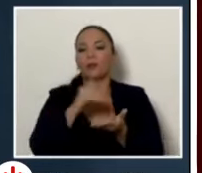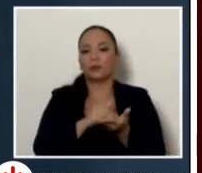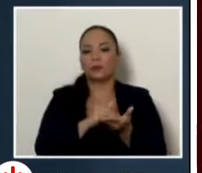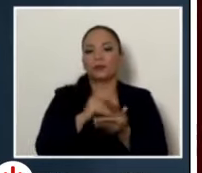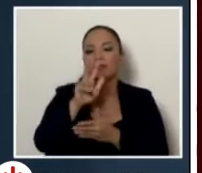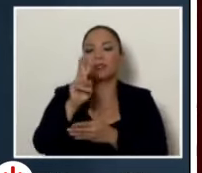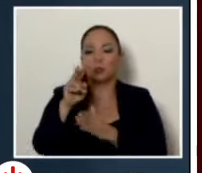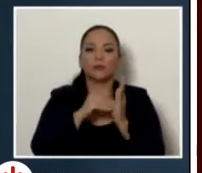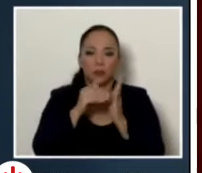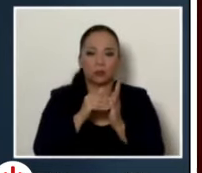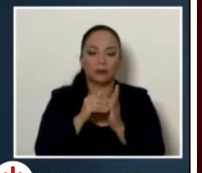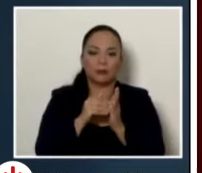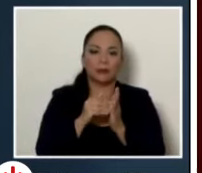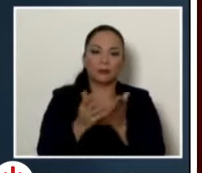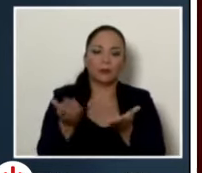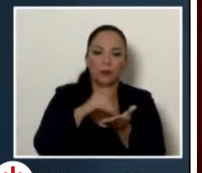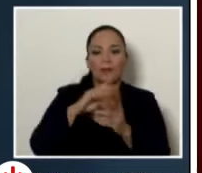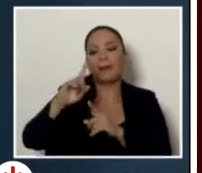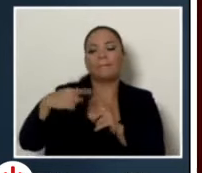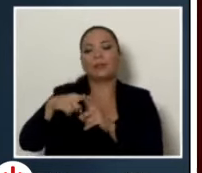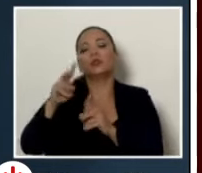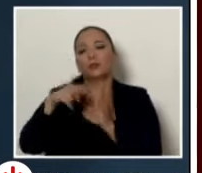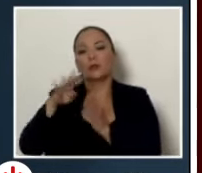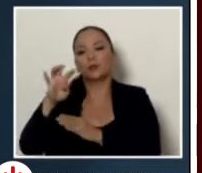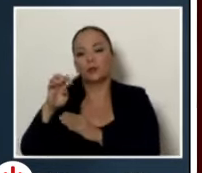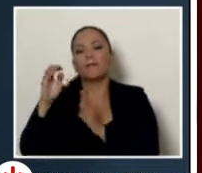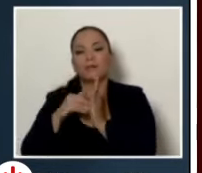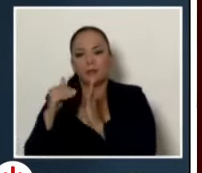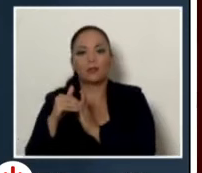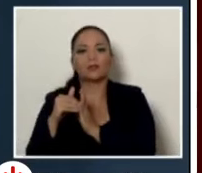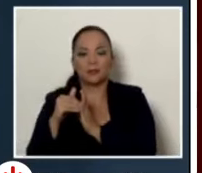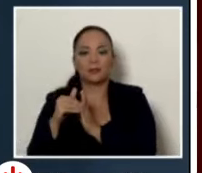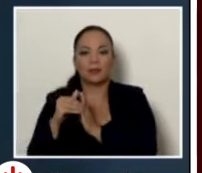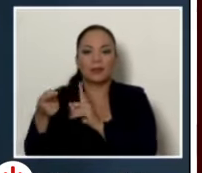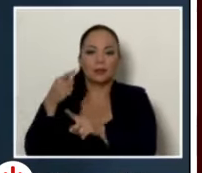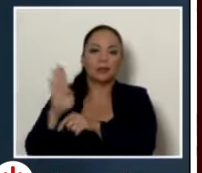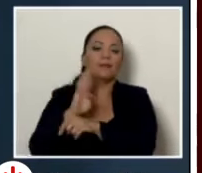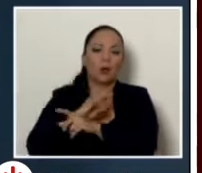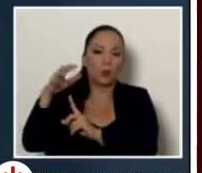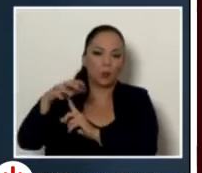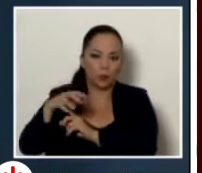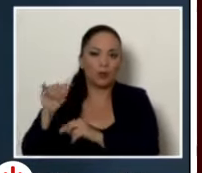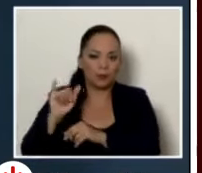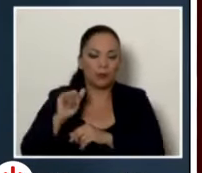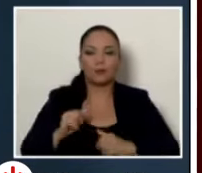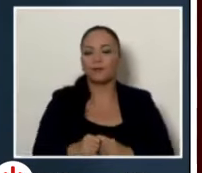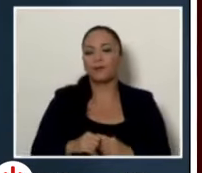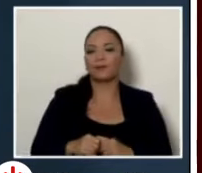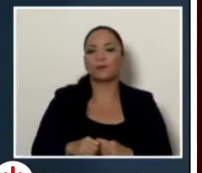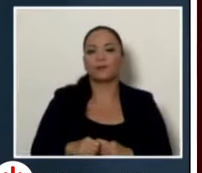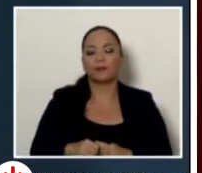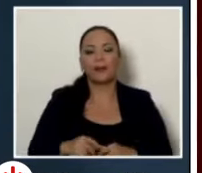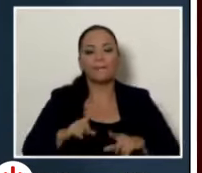32 millones lo cual se suma también a los 2.400 y resto de millones que se obtuvieron del Banco Popular ¿qué encontramos? una plataforma